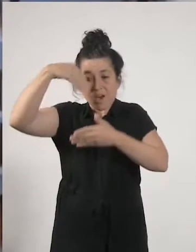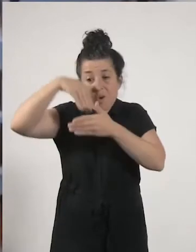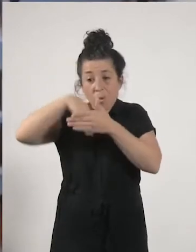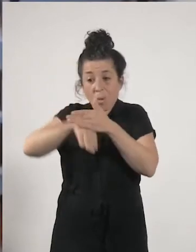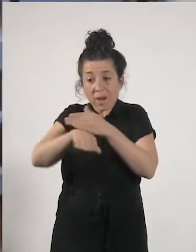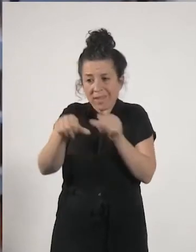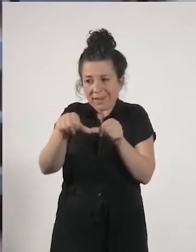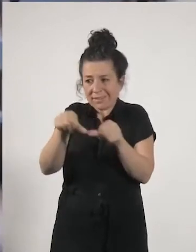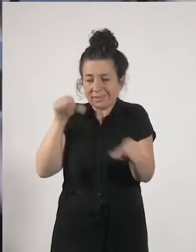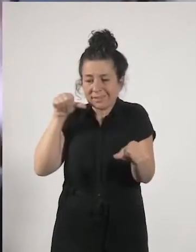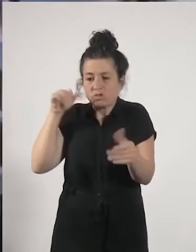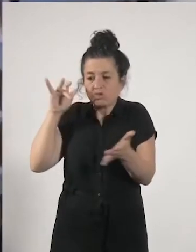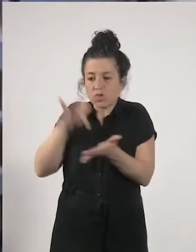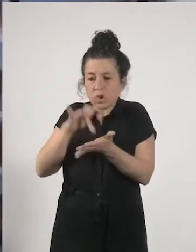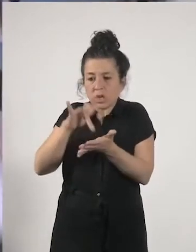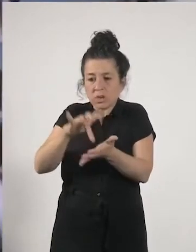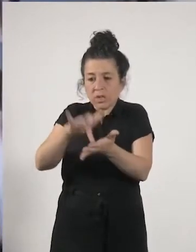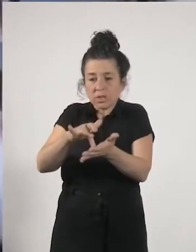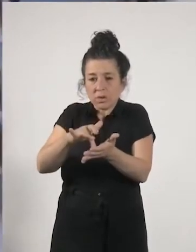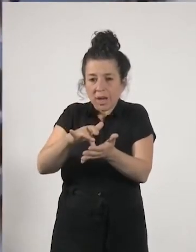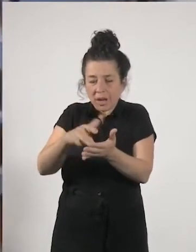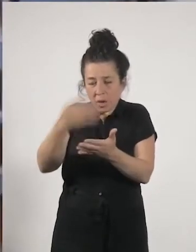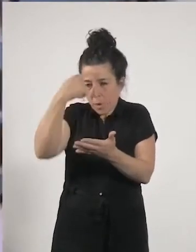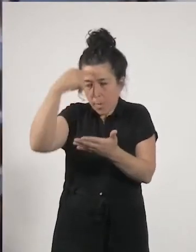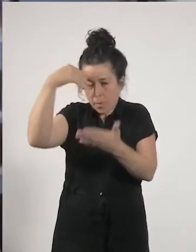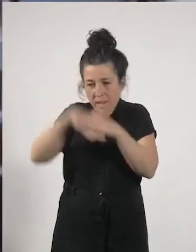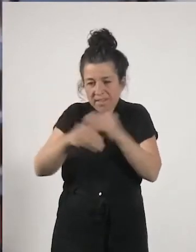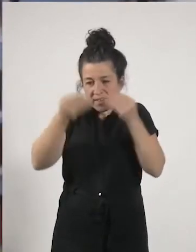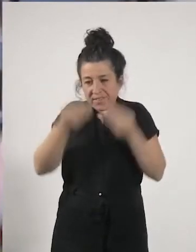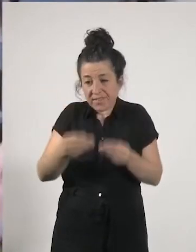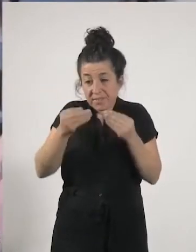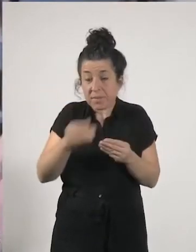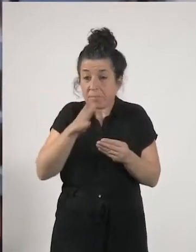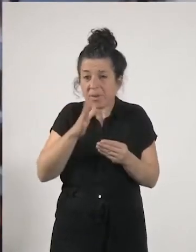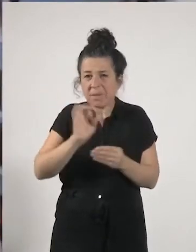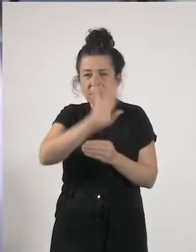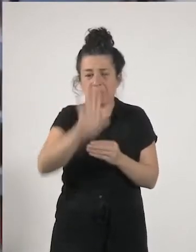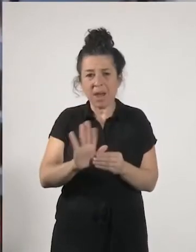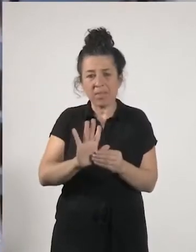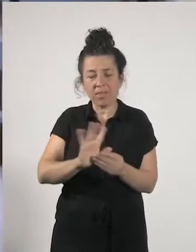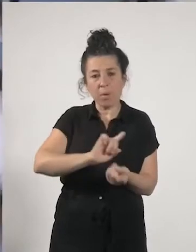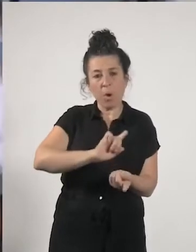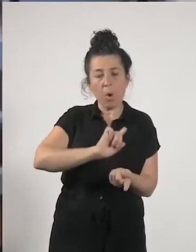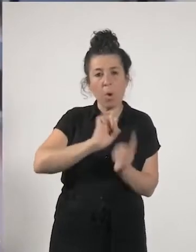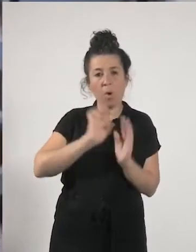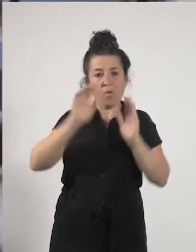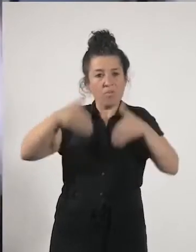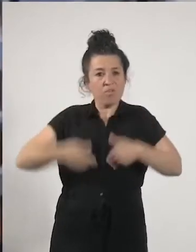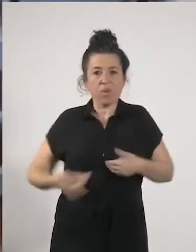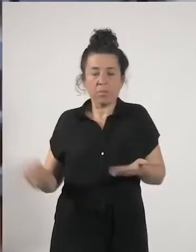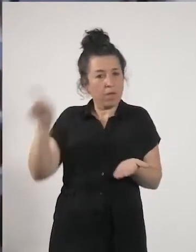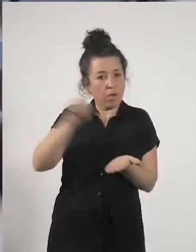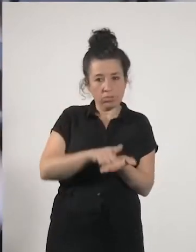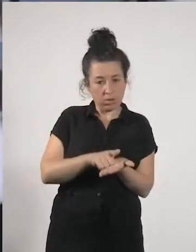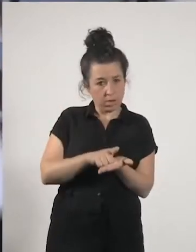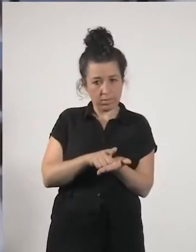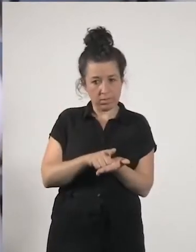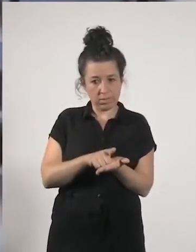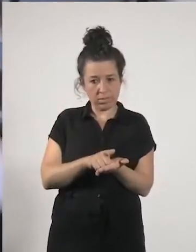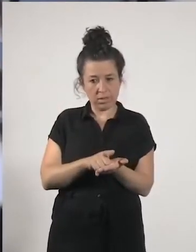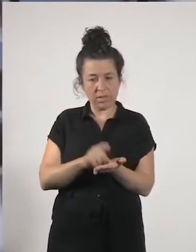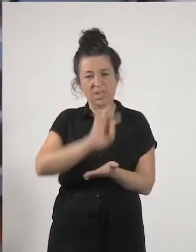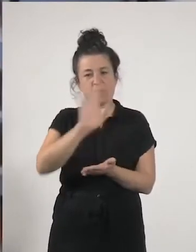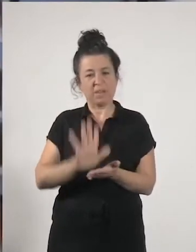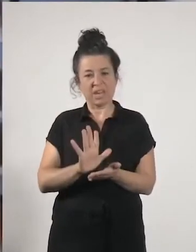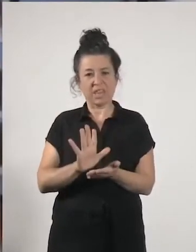pasado porque parece que ya estamos volviendo a lo de antes y que lo único que queremos es volver a como